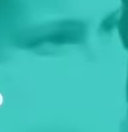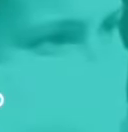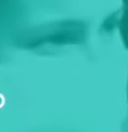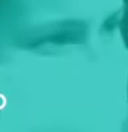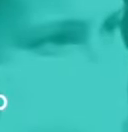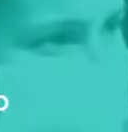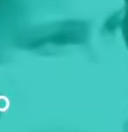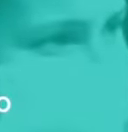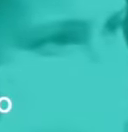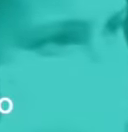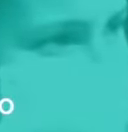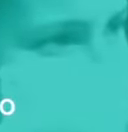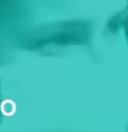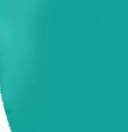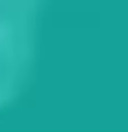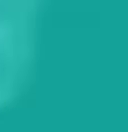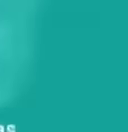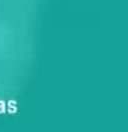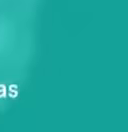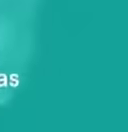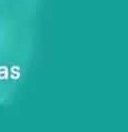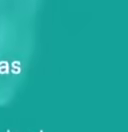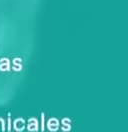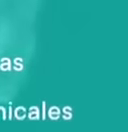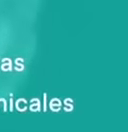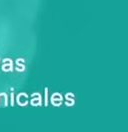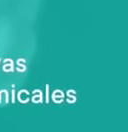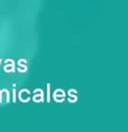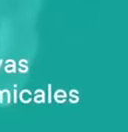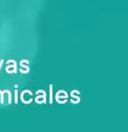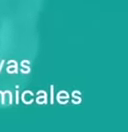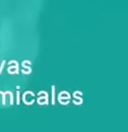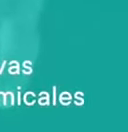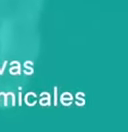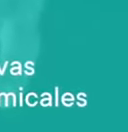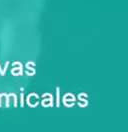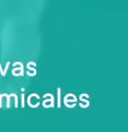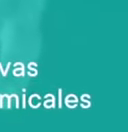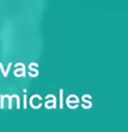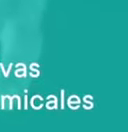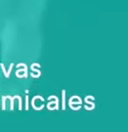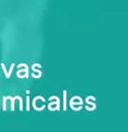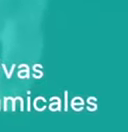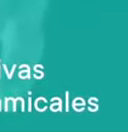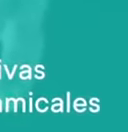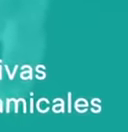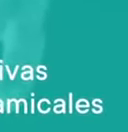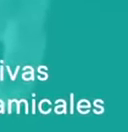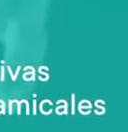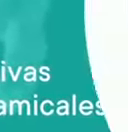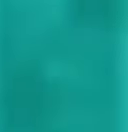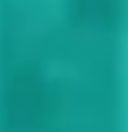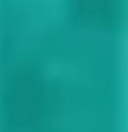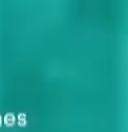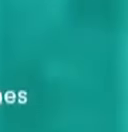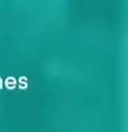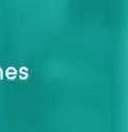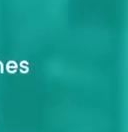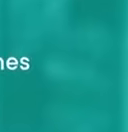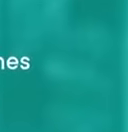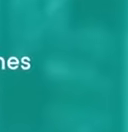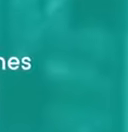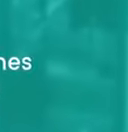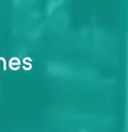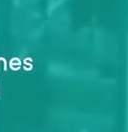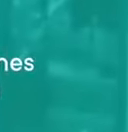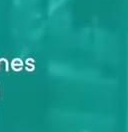salidas a lo estrictamente necesario. No acudas a reuniones masivas ni organizes visitas familiares o amicales. Cumple con